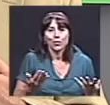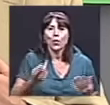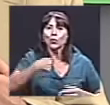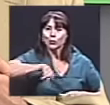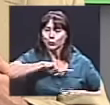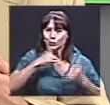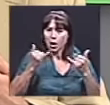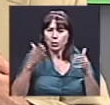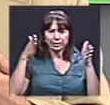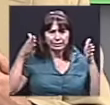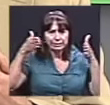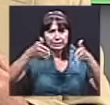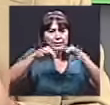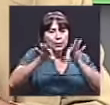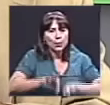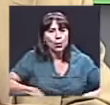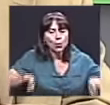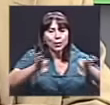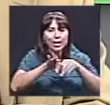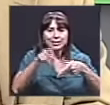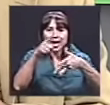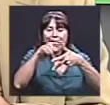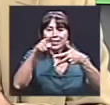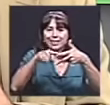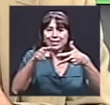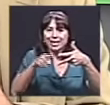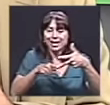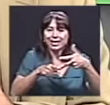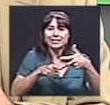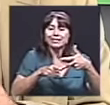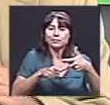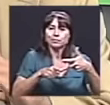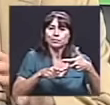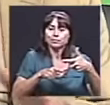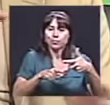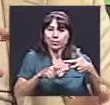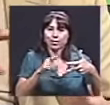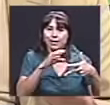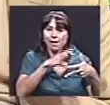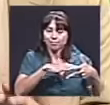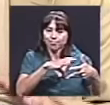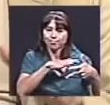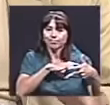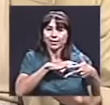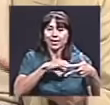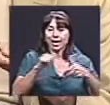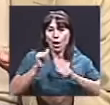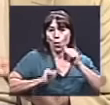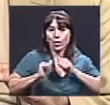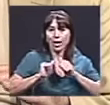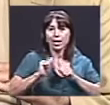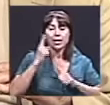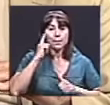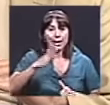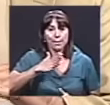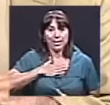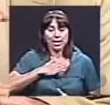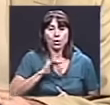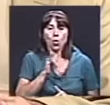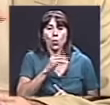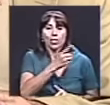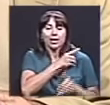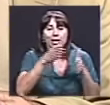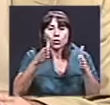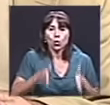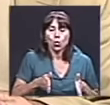importancia a tres aspectos de la obra que para mí, para nosotros, para mí como director, funcionan como